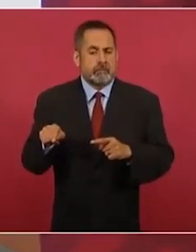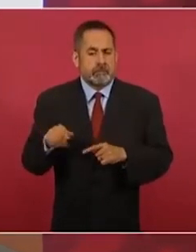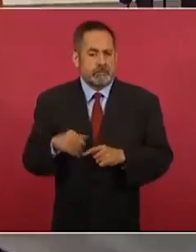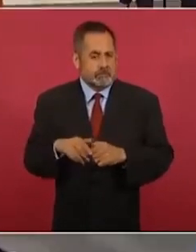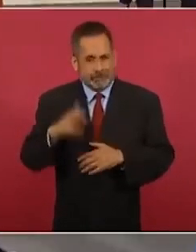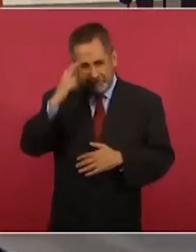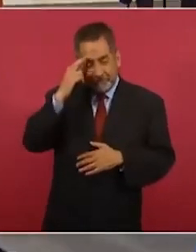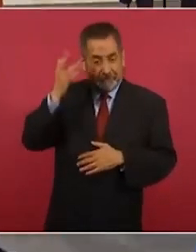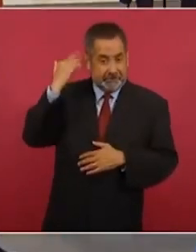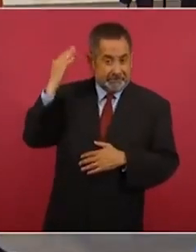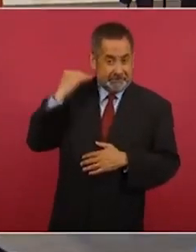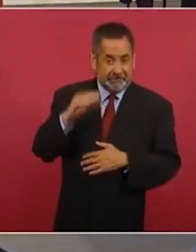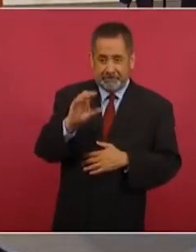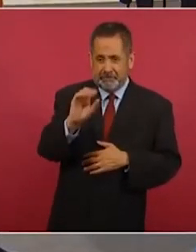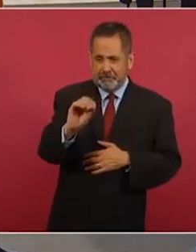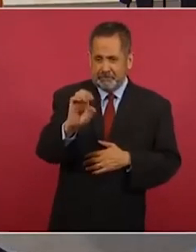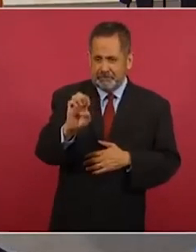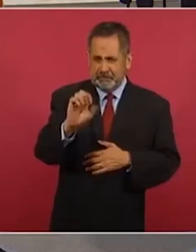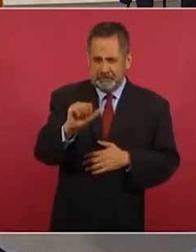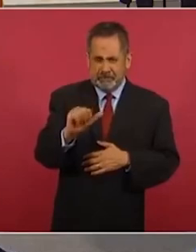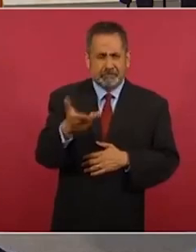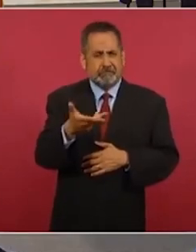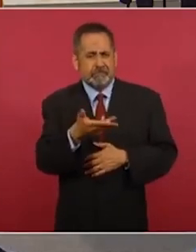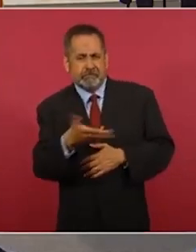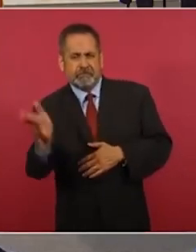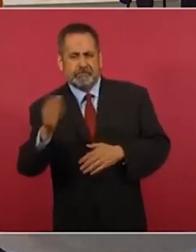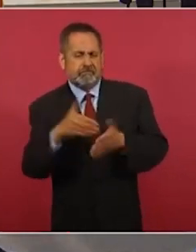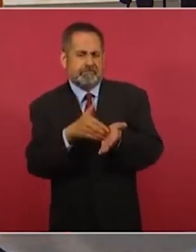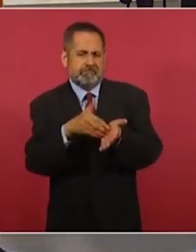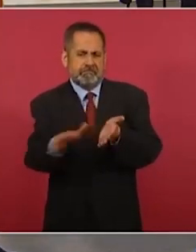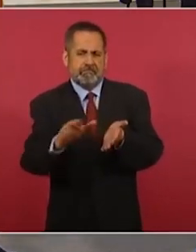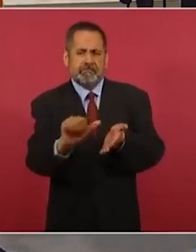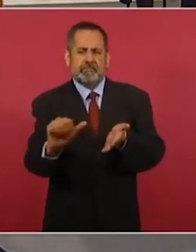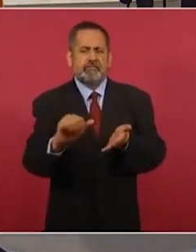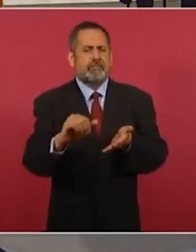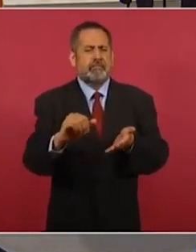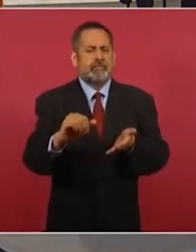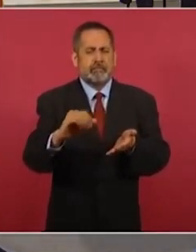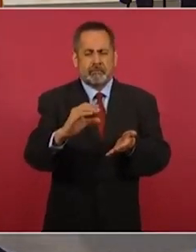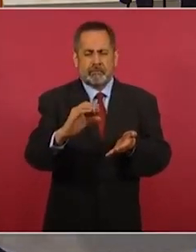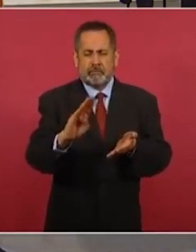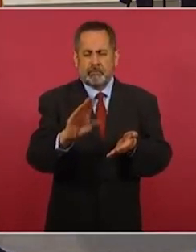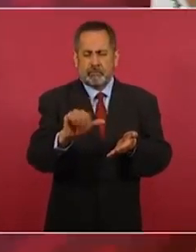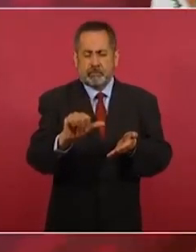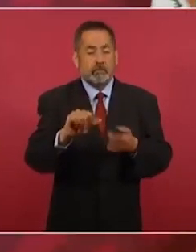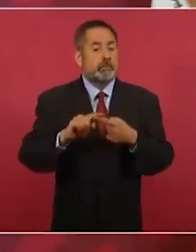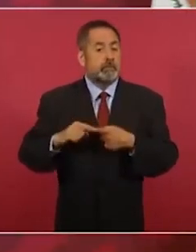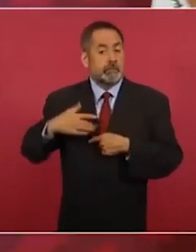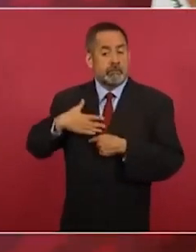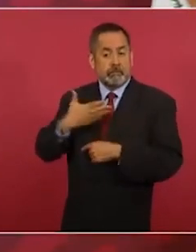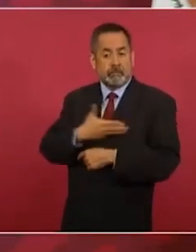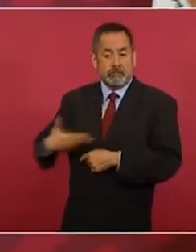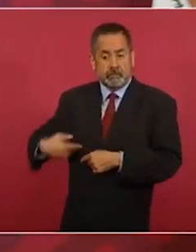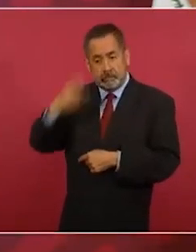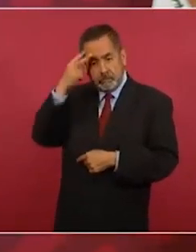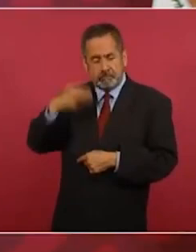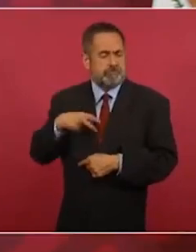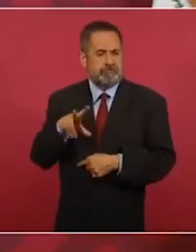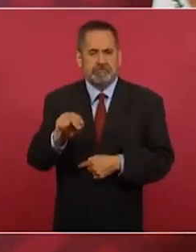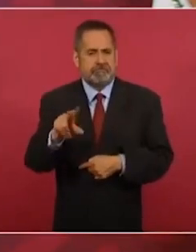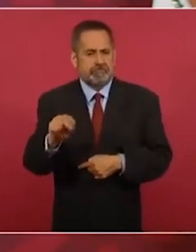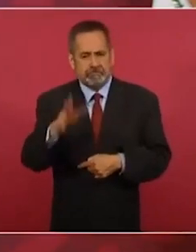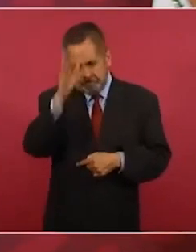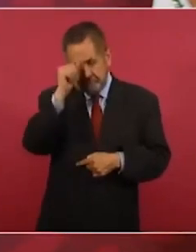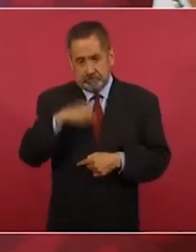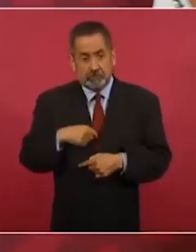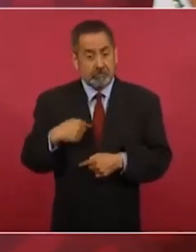de la OEA. Y dice López Mateos, no, y